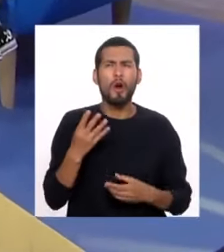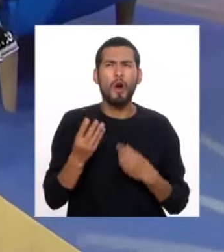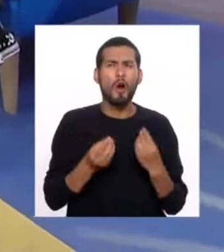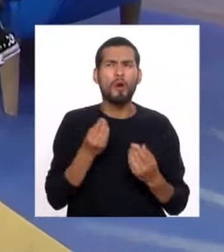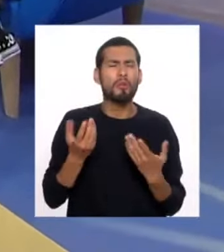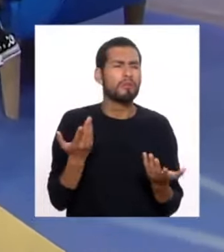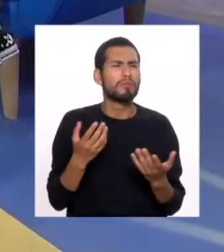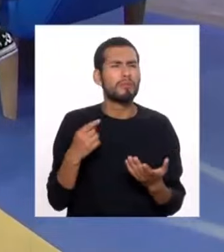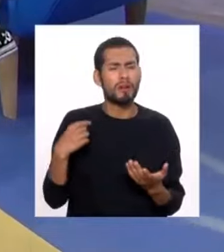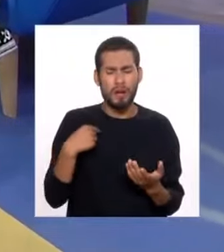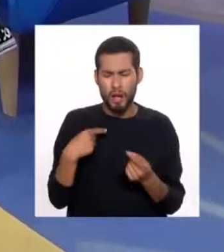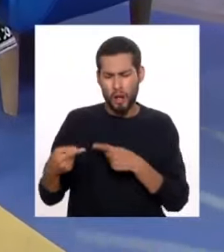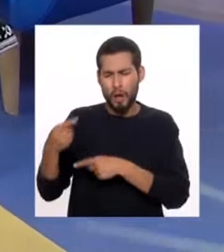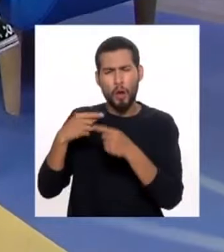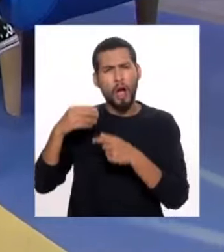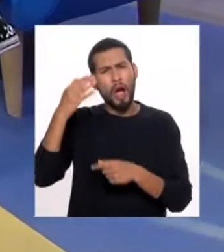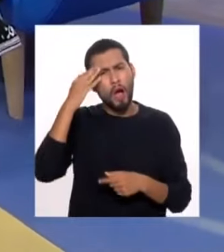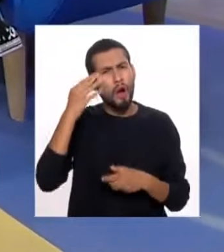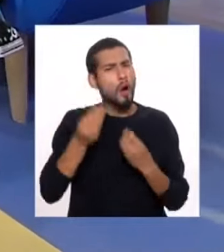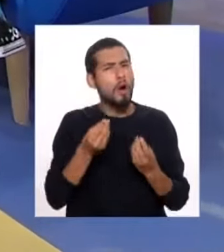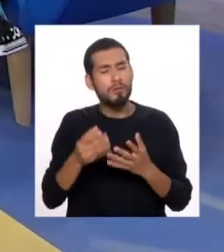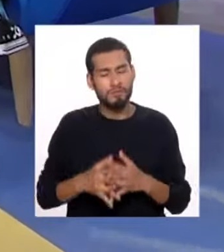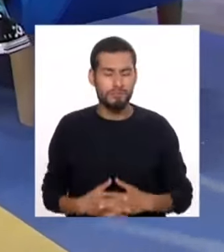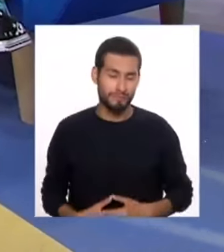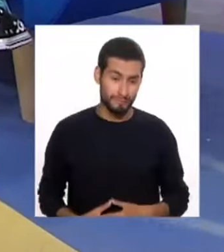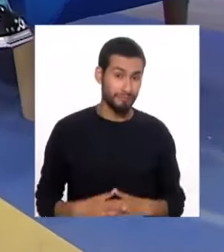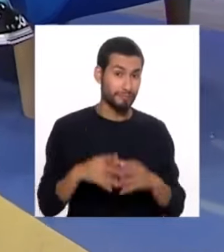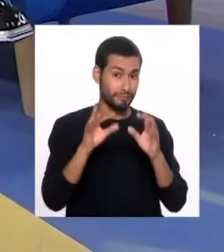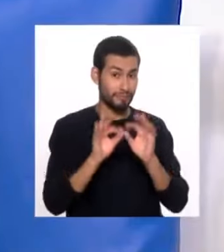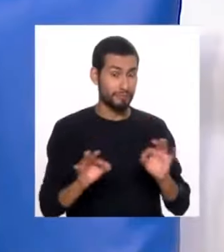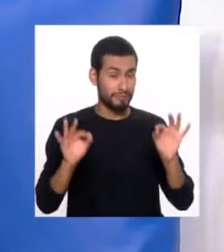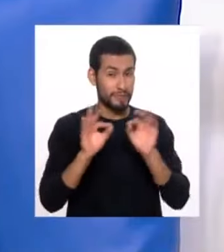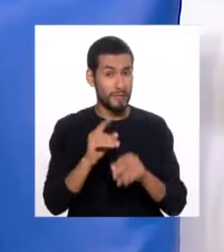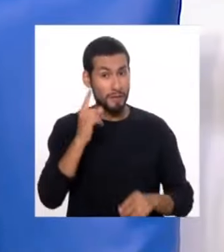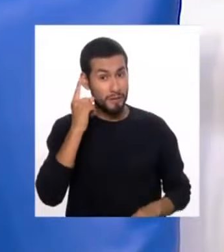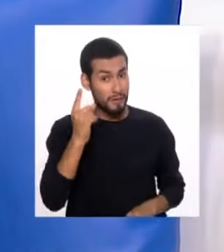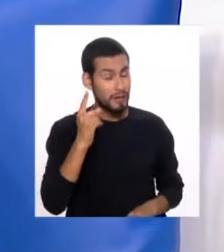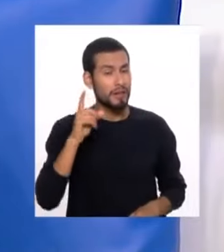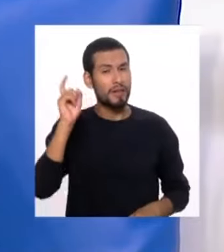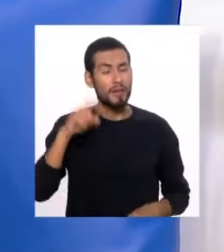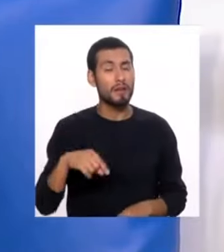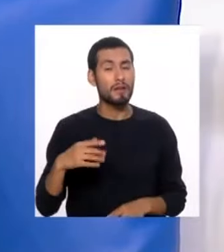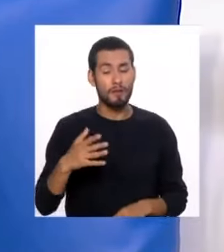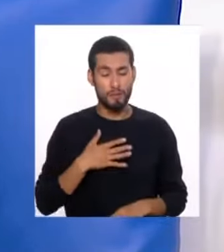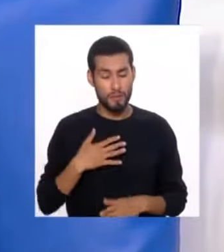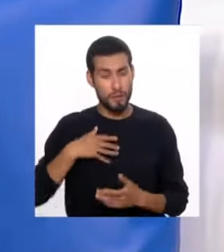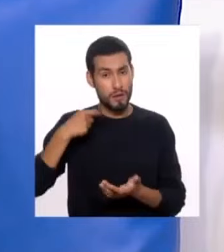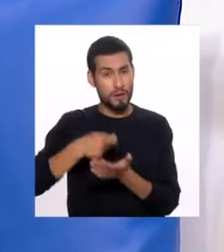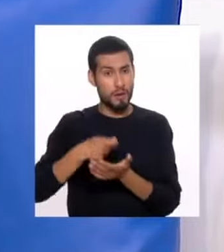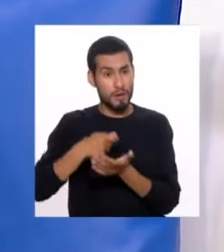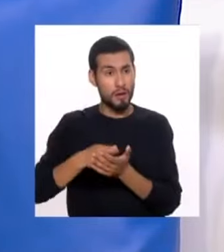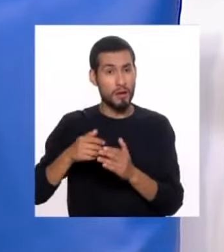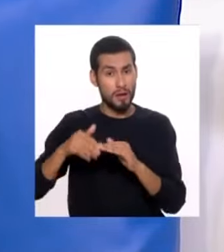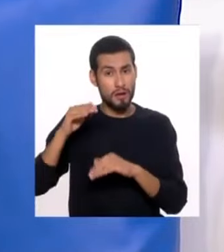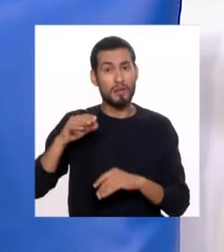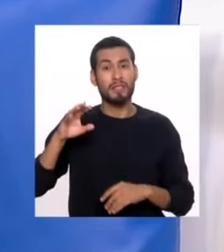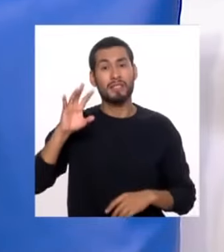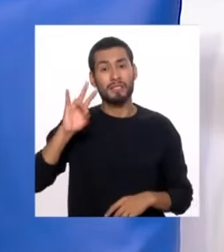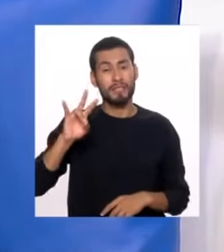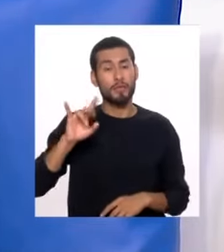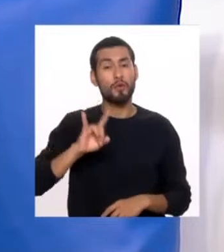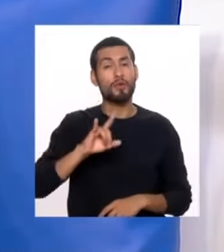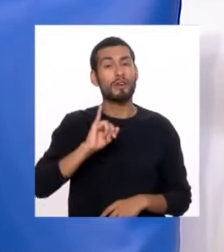tengo esta devolución? O sea, ¿qué tengo? muy importante. Primero, tengo que tener en cuenta que mi sueldo va a ser mayor a las 7 UITs.